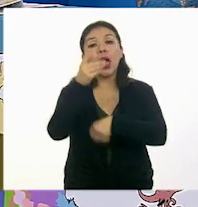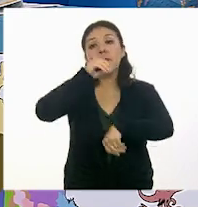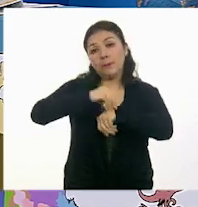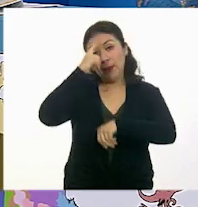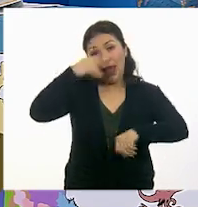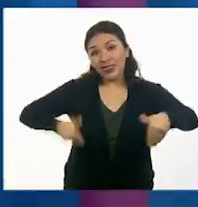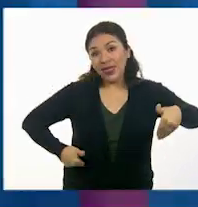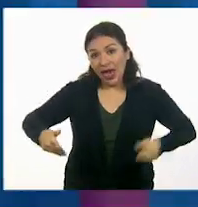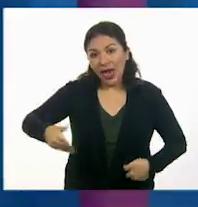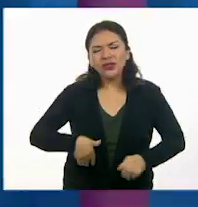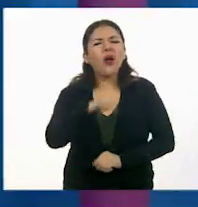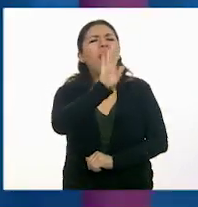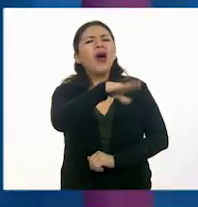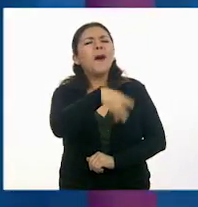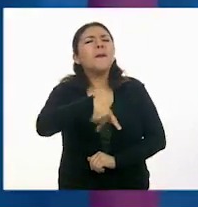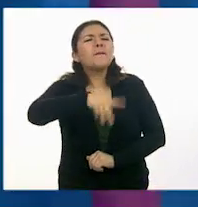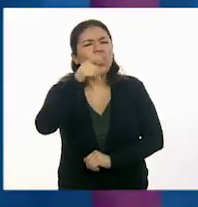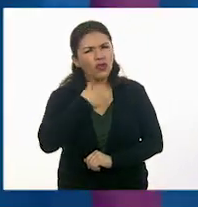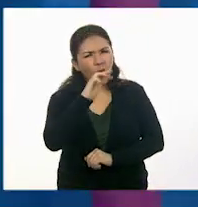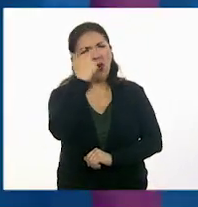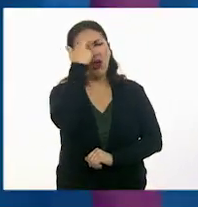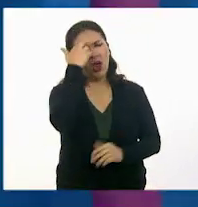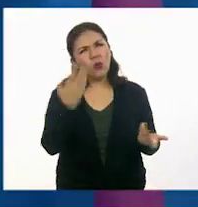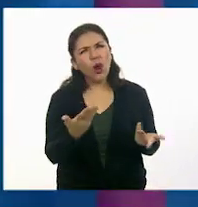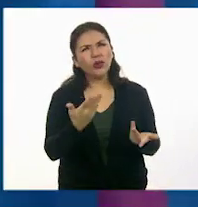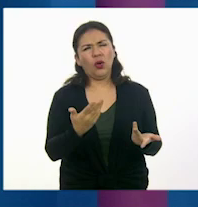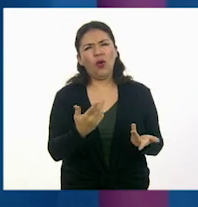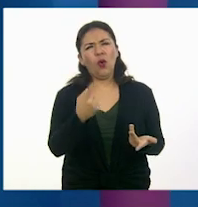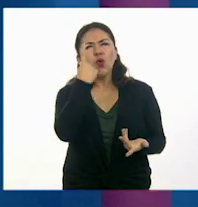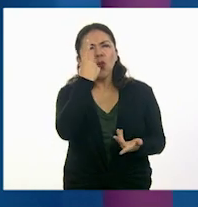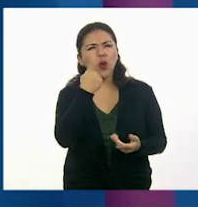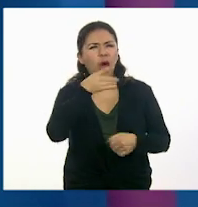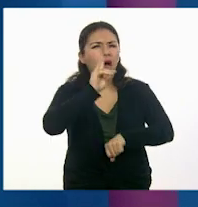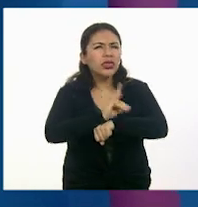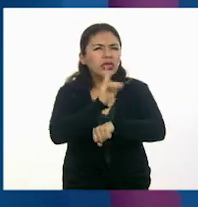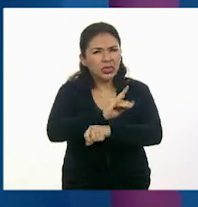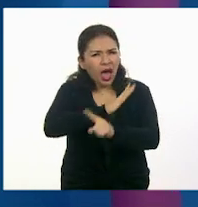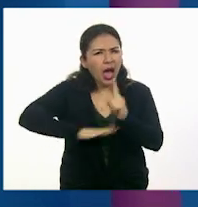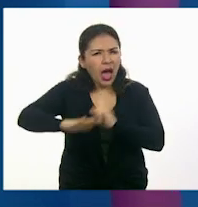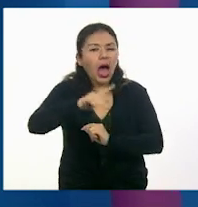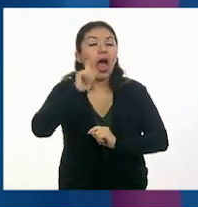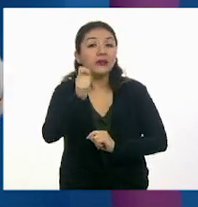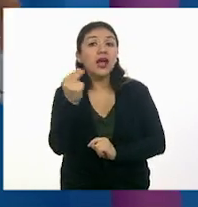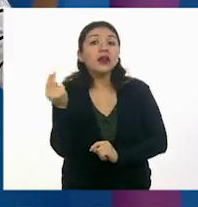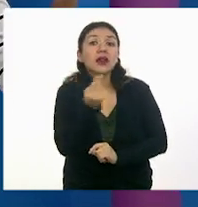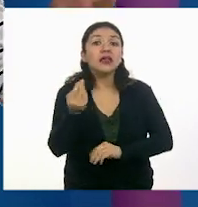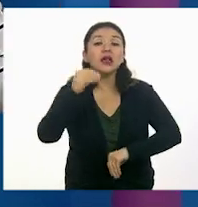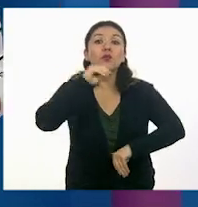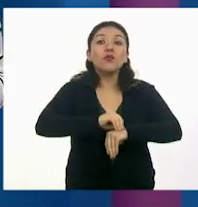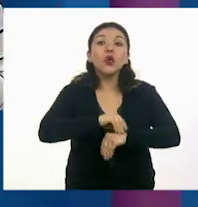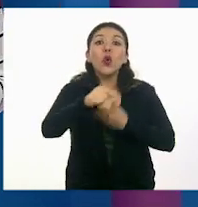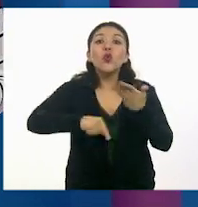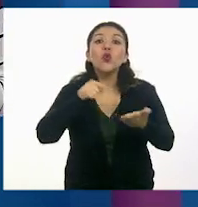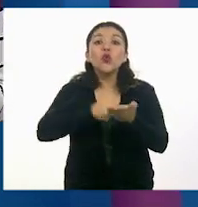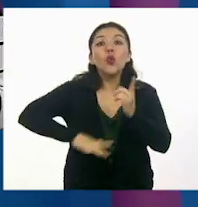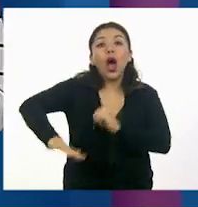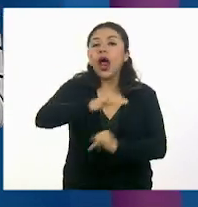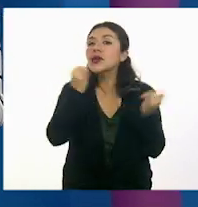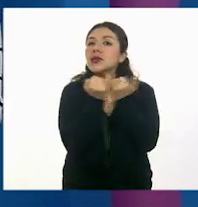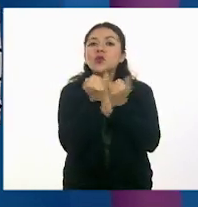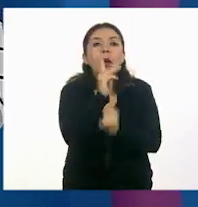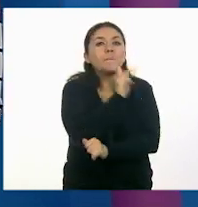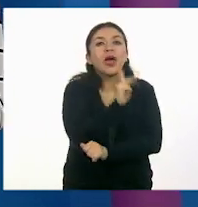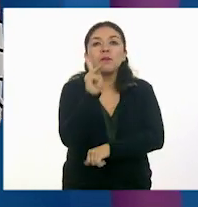Perfecto. Pero, Julio, según recuerdo, una situación ficticia requería de un espacio ficticio.